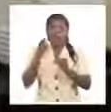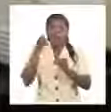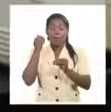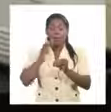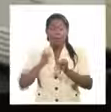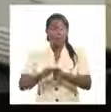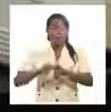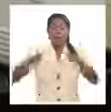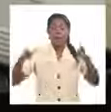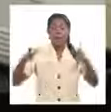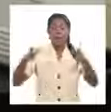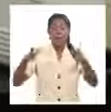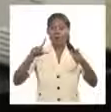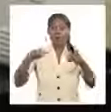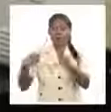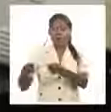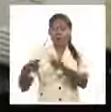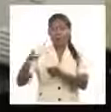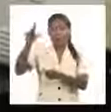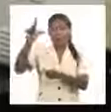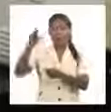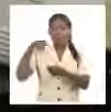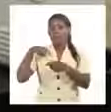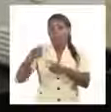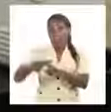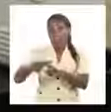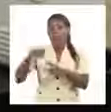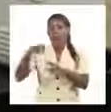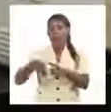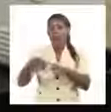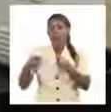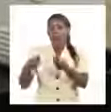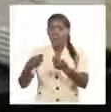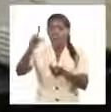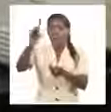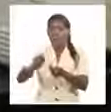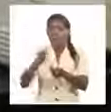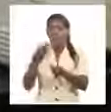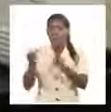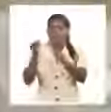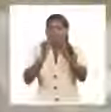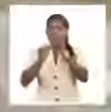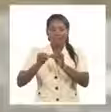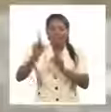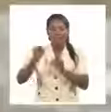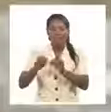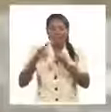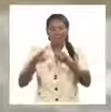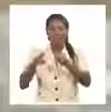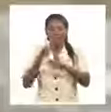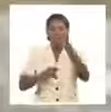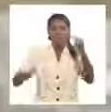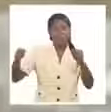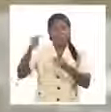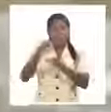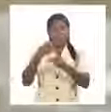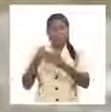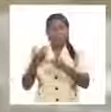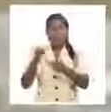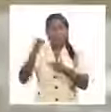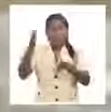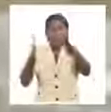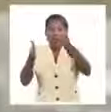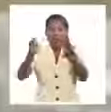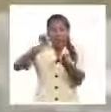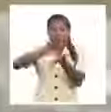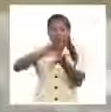los materiales, puede controlar las propiedades de absorción de los materiales. En el caso de las celdas solares, el material absorbente es el corazón de las celdas solares. Entonces,